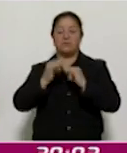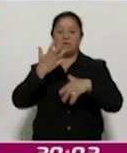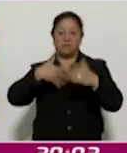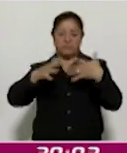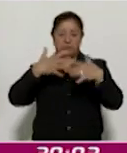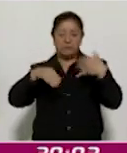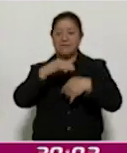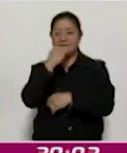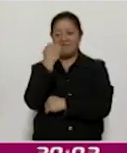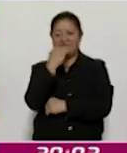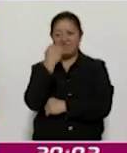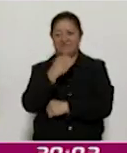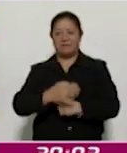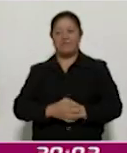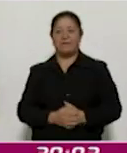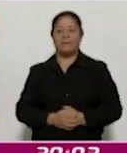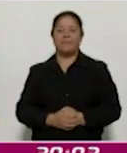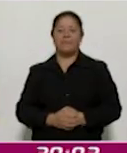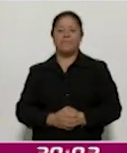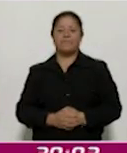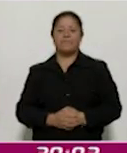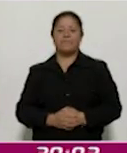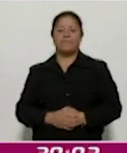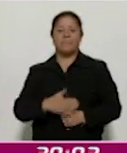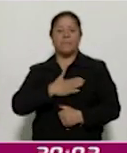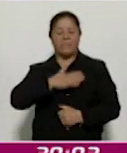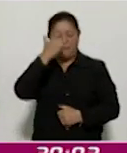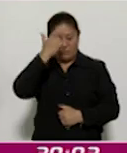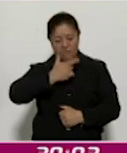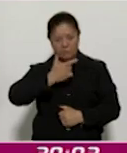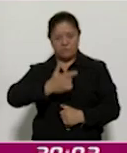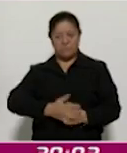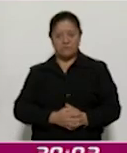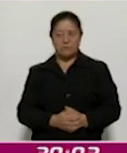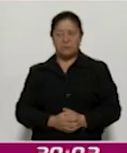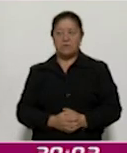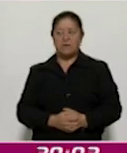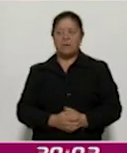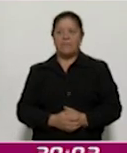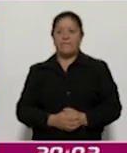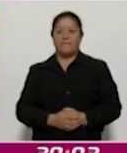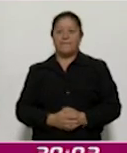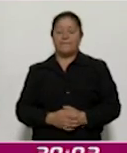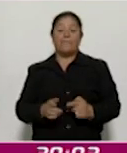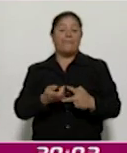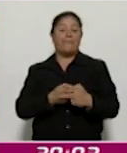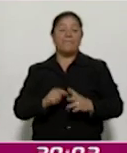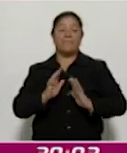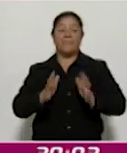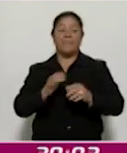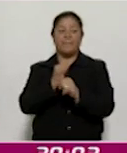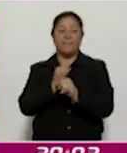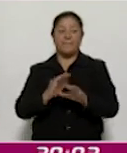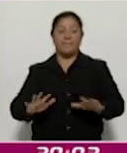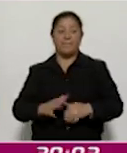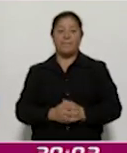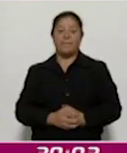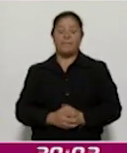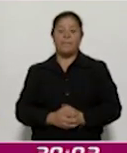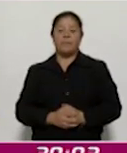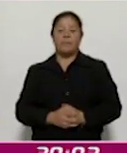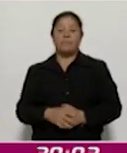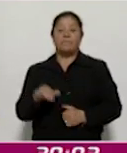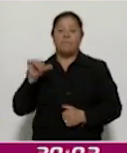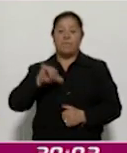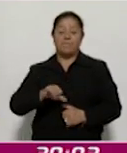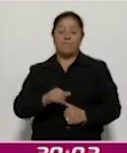lengua de señas mexicana, Miroslava Amador. Buenas noches. Damos inicio con la información. El día de